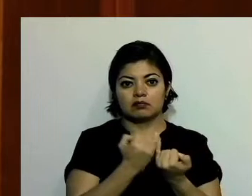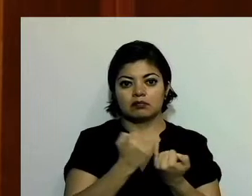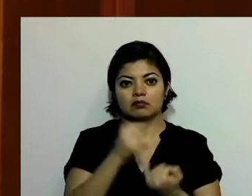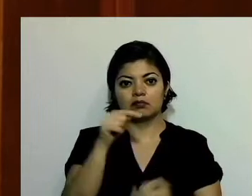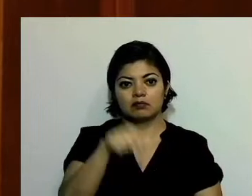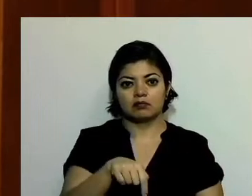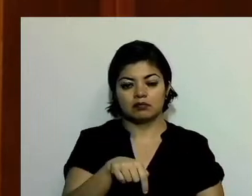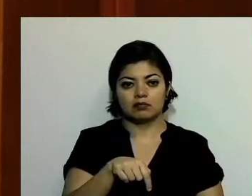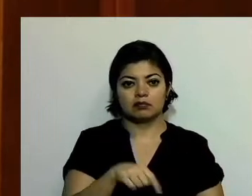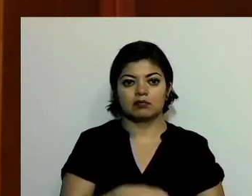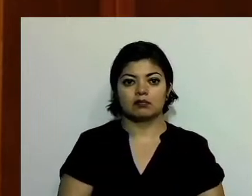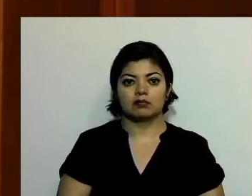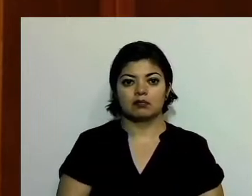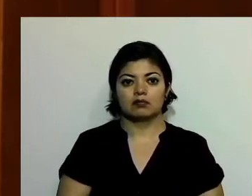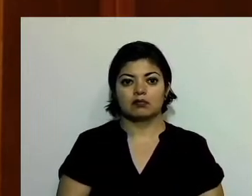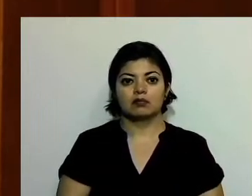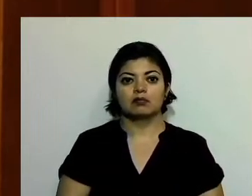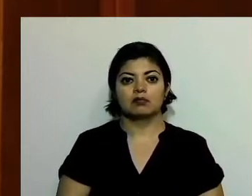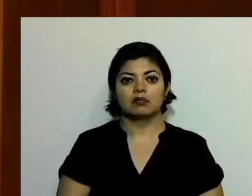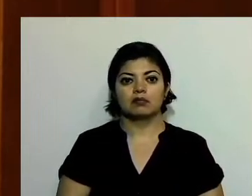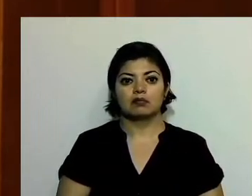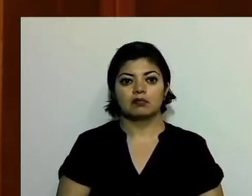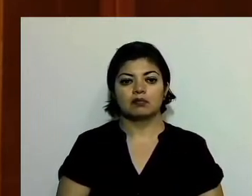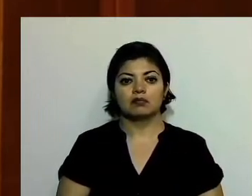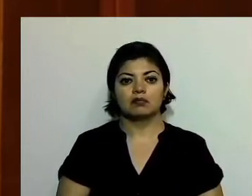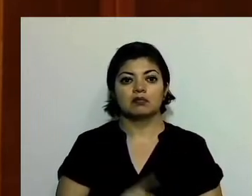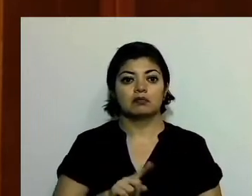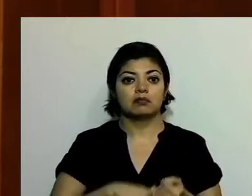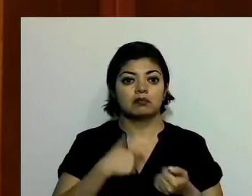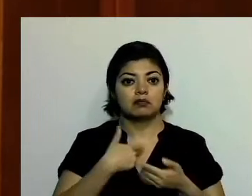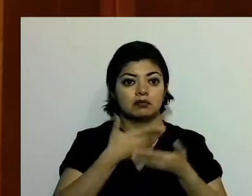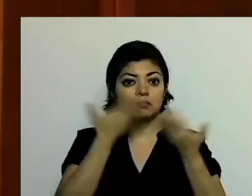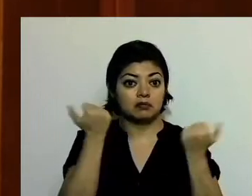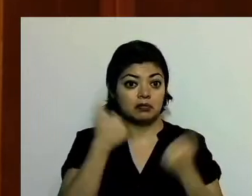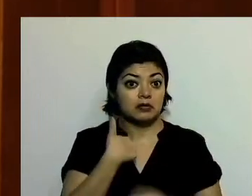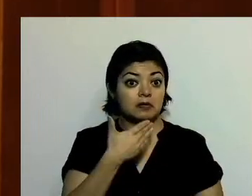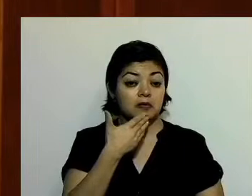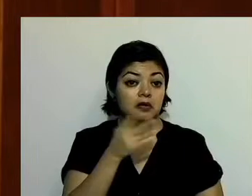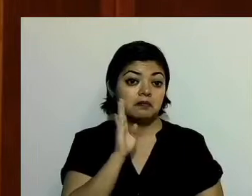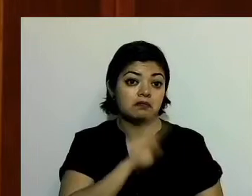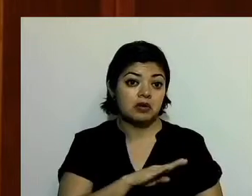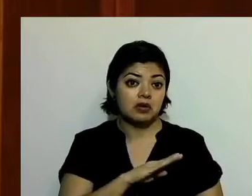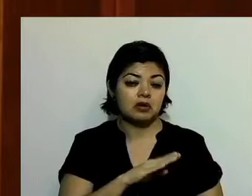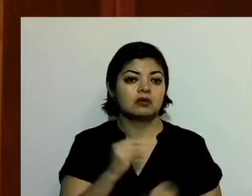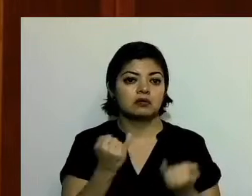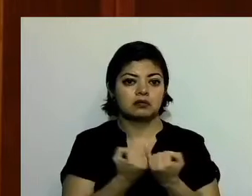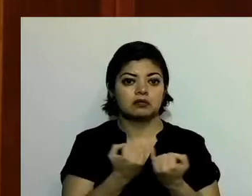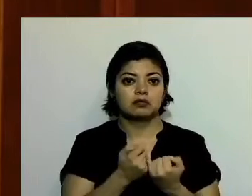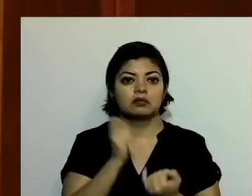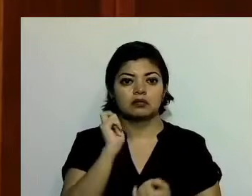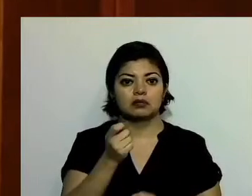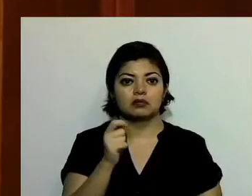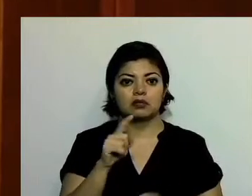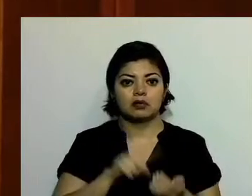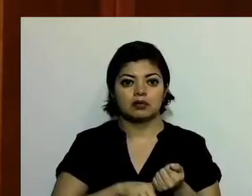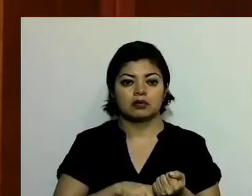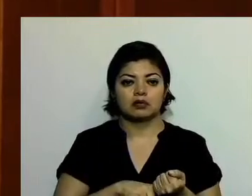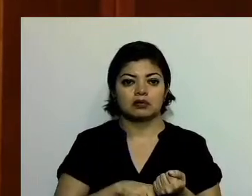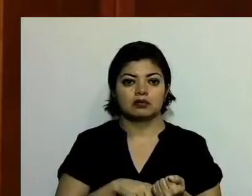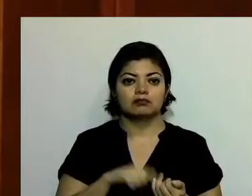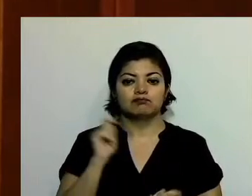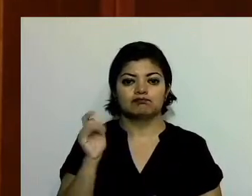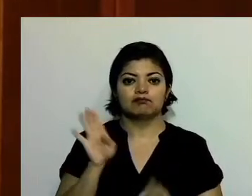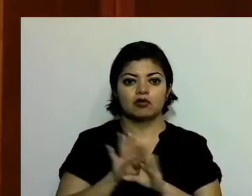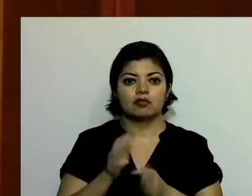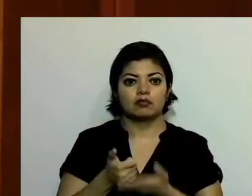con el carácter, yo no sé si sea el término correcto, pero con el carácter de decanes, porque así se les ha